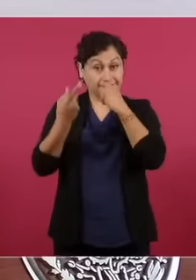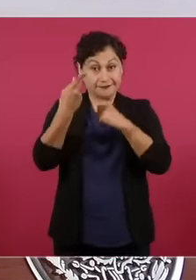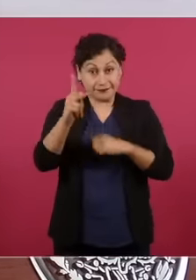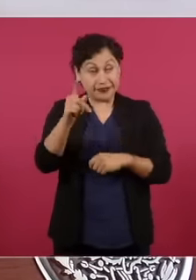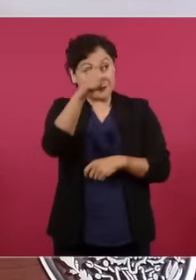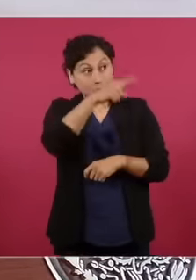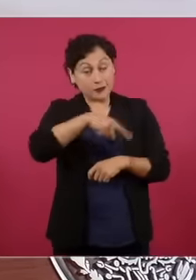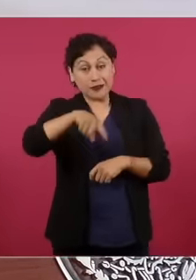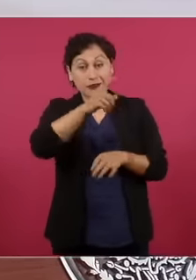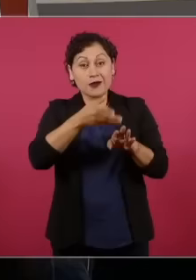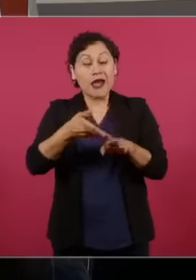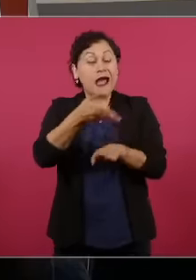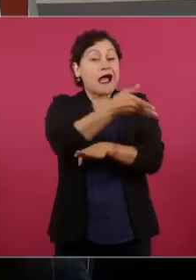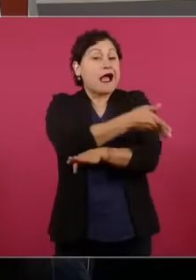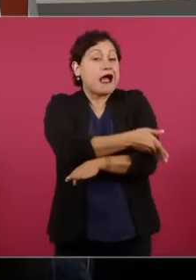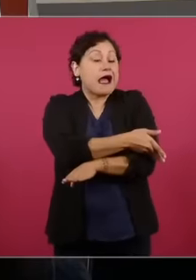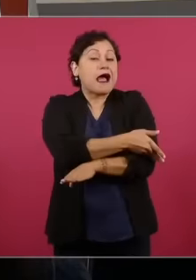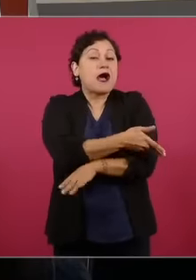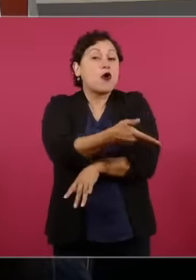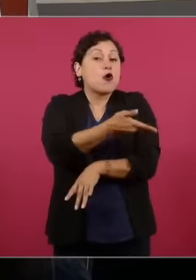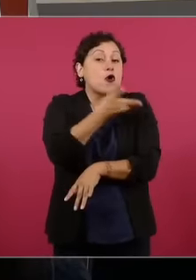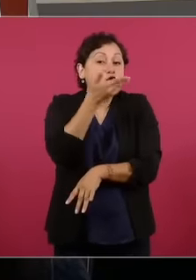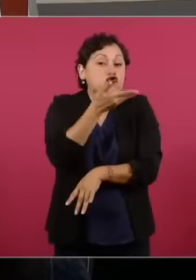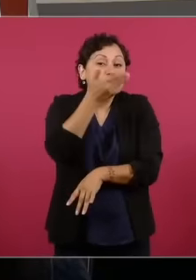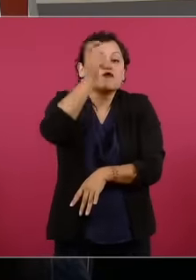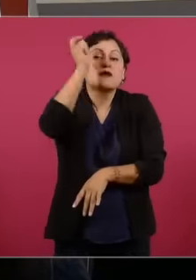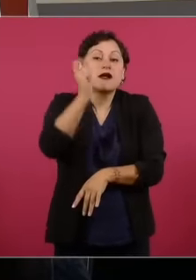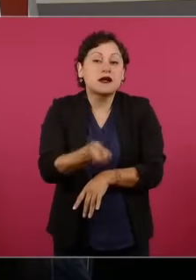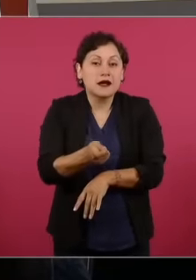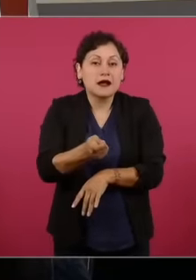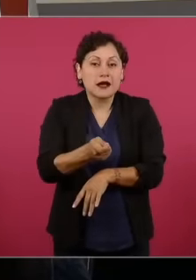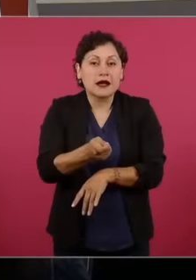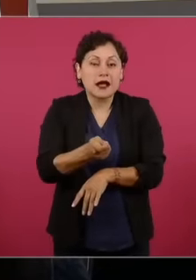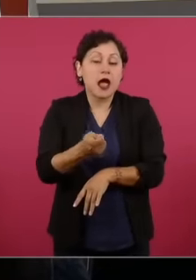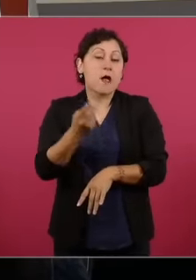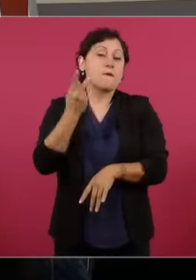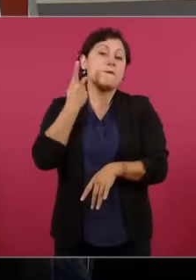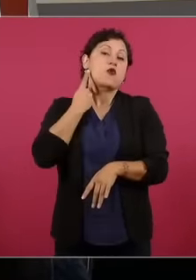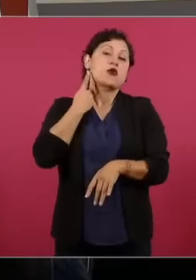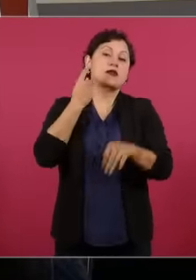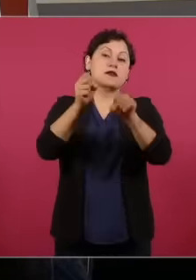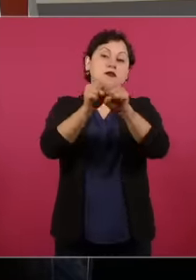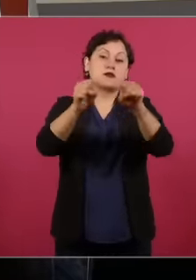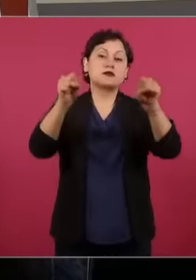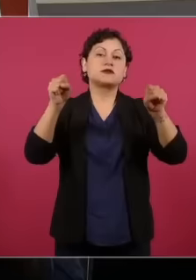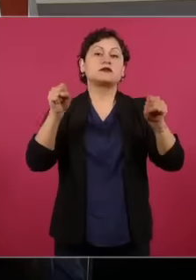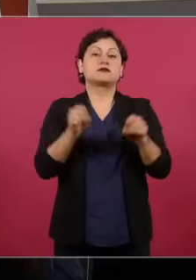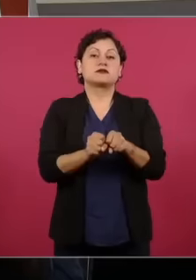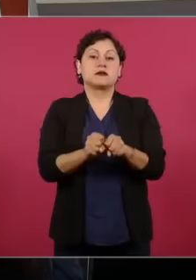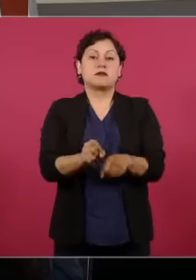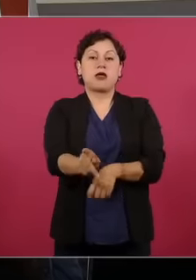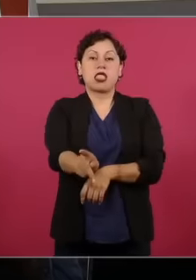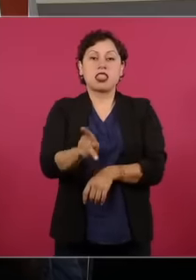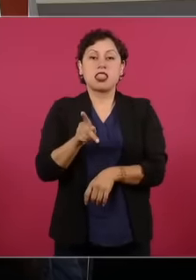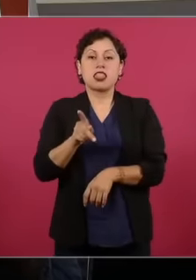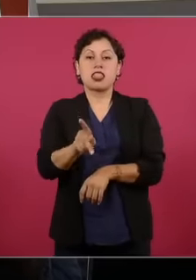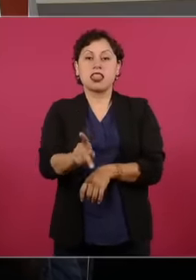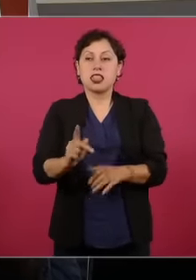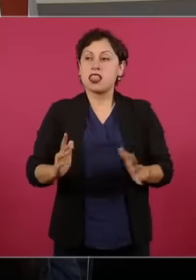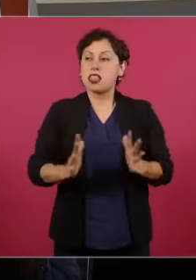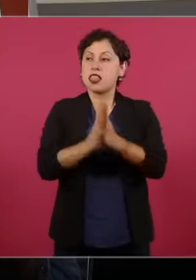Político Oligárquico Con fachada De democracia